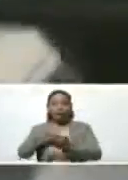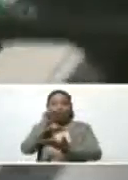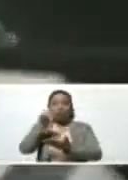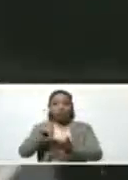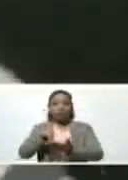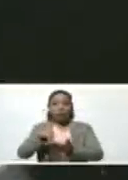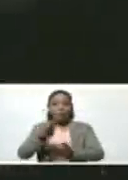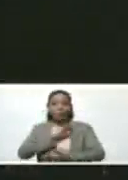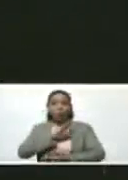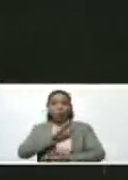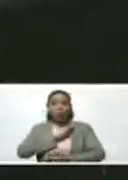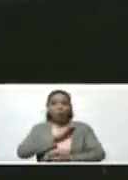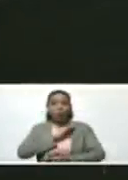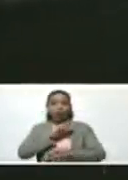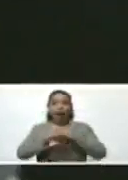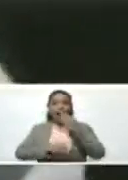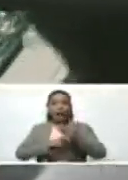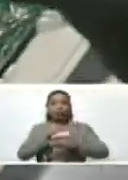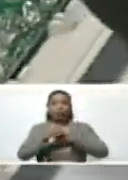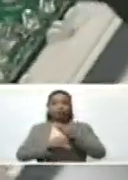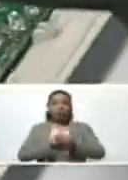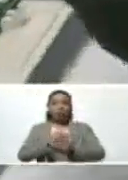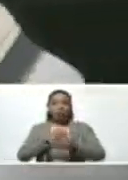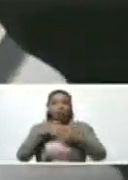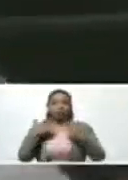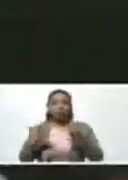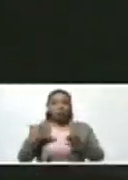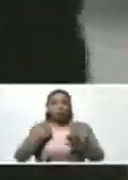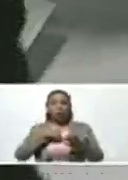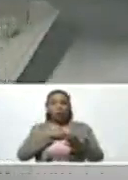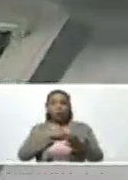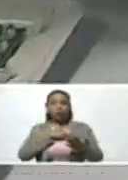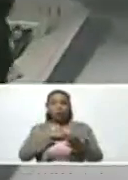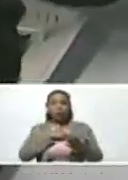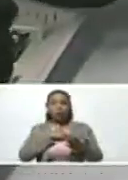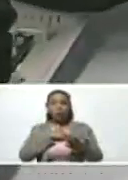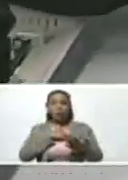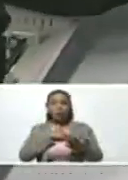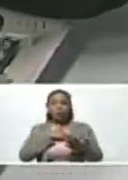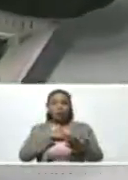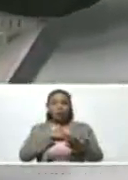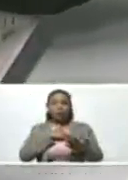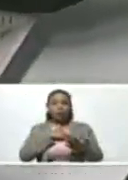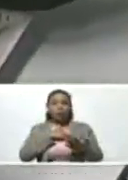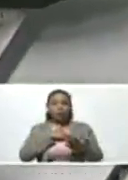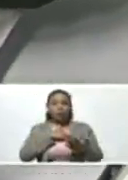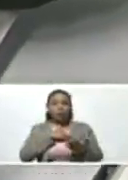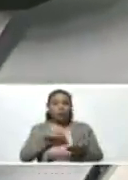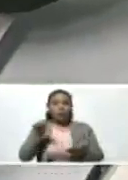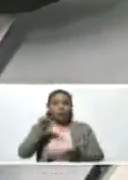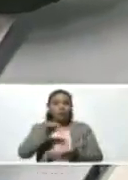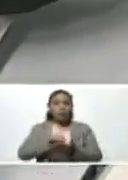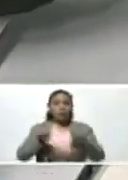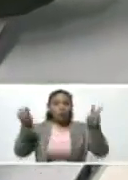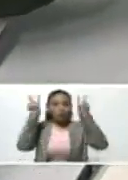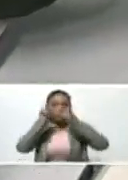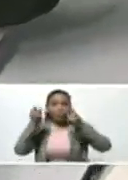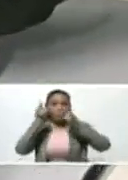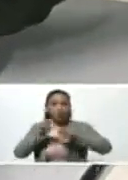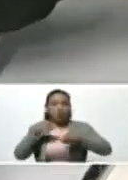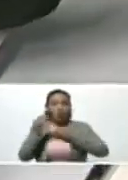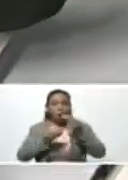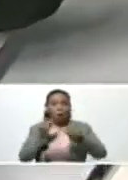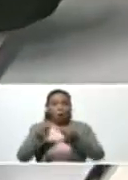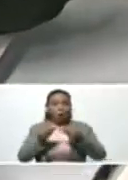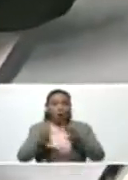propio generado en nuestros centros de investigación como lo